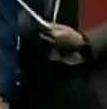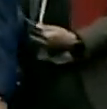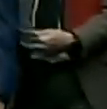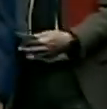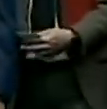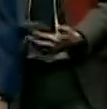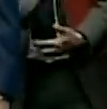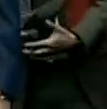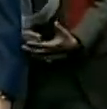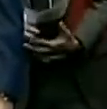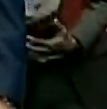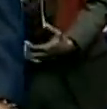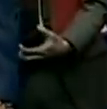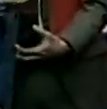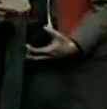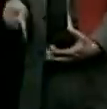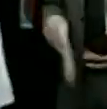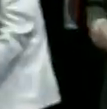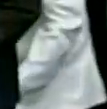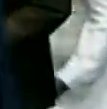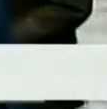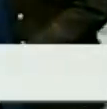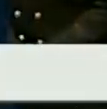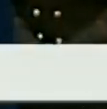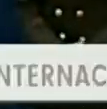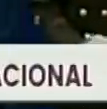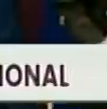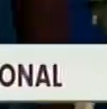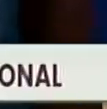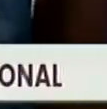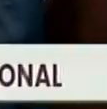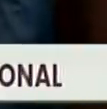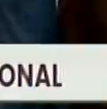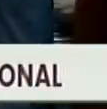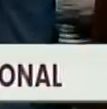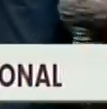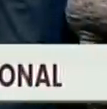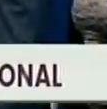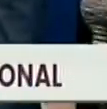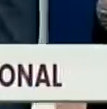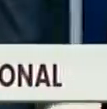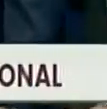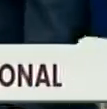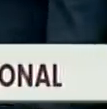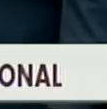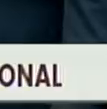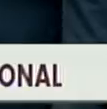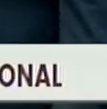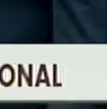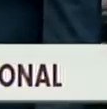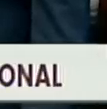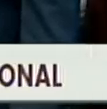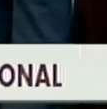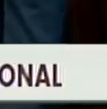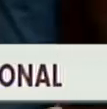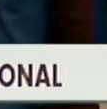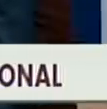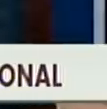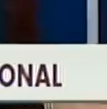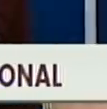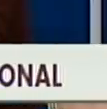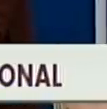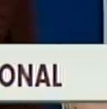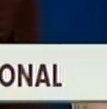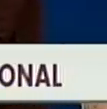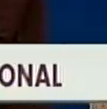constitucional de la República Bolivariana de Venezuela, Nicolás Maduro Moros, estará dirigiendo una conferencia de prensa con medios de